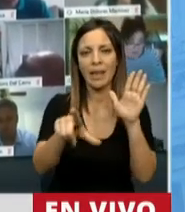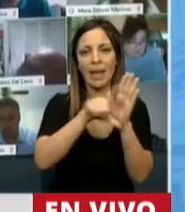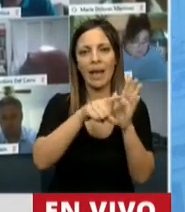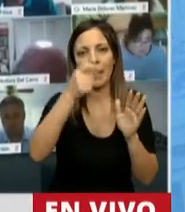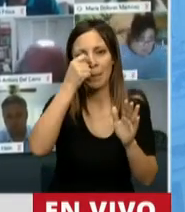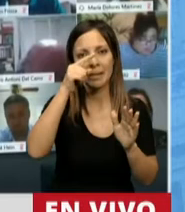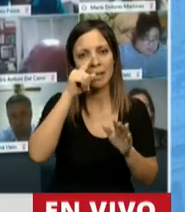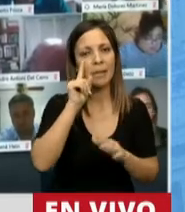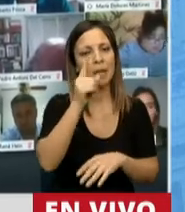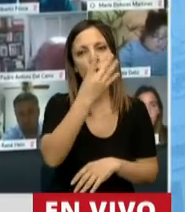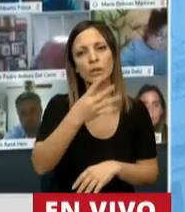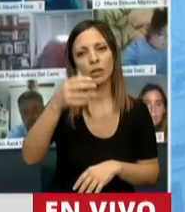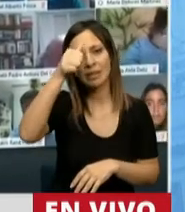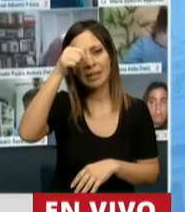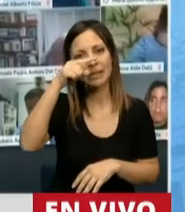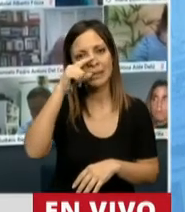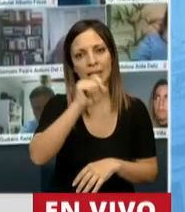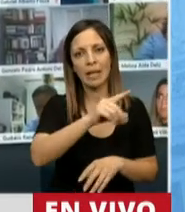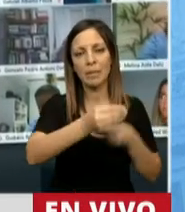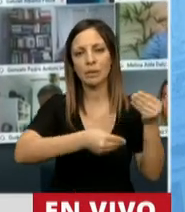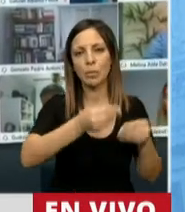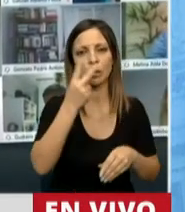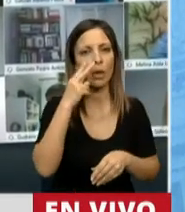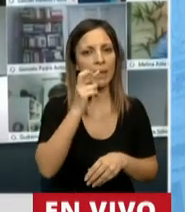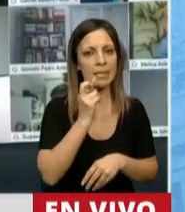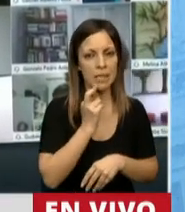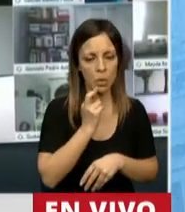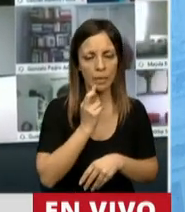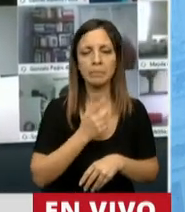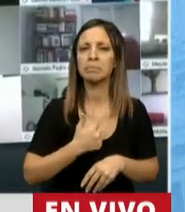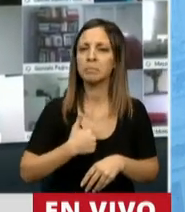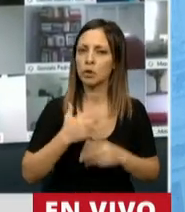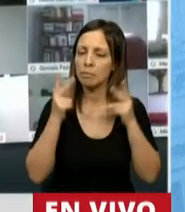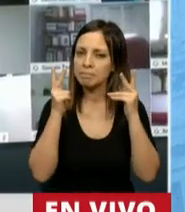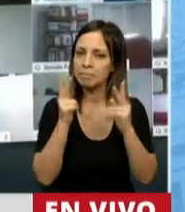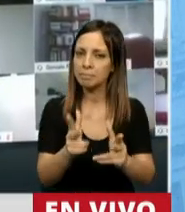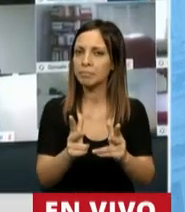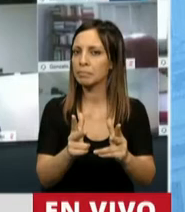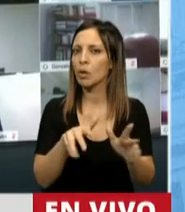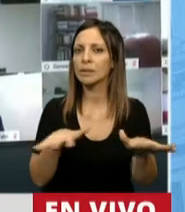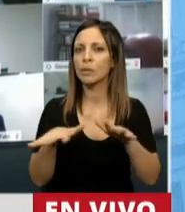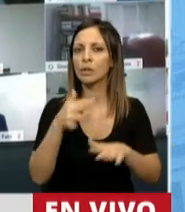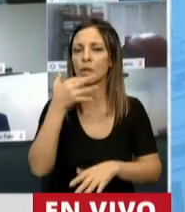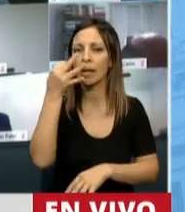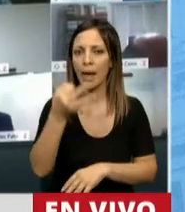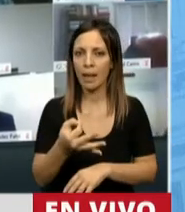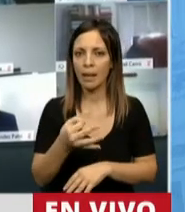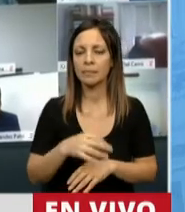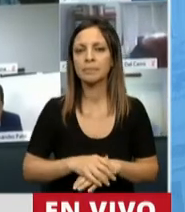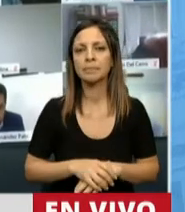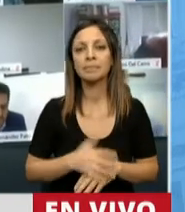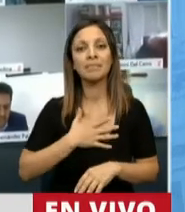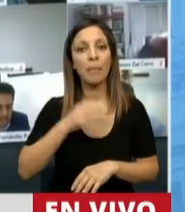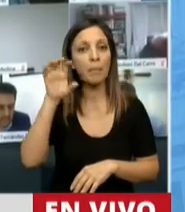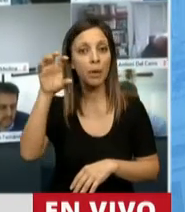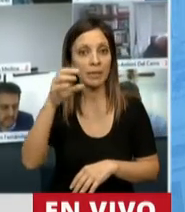.467 del presupuesto 2019, vengo a plantear un caso real. A la Universidad Nacional de